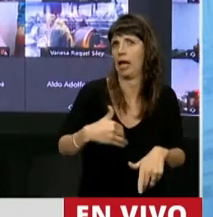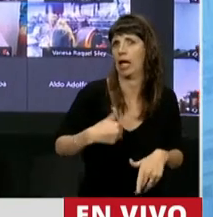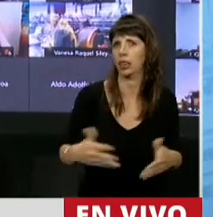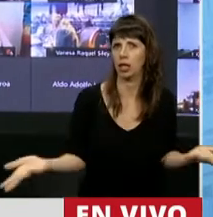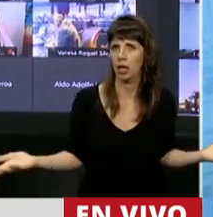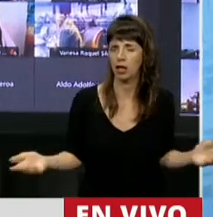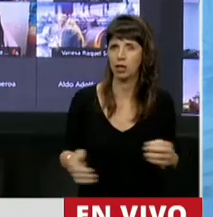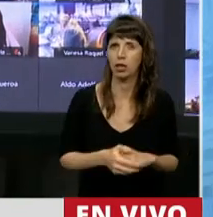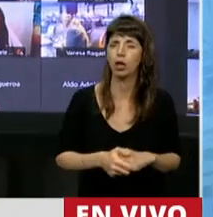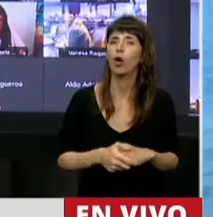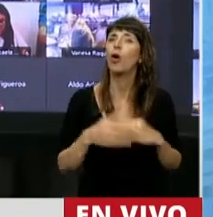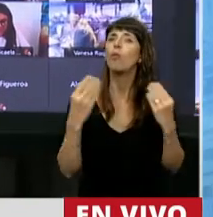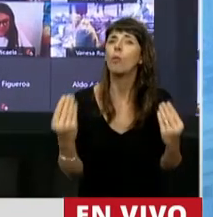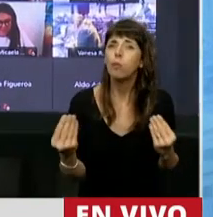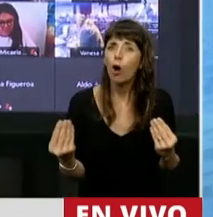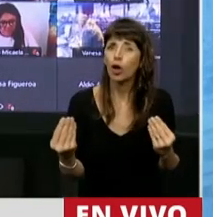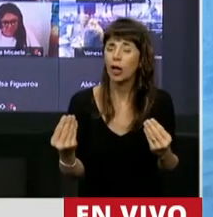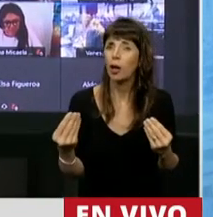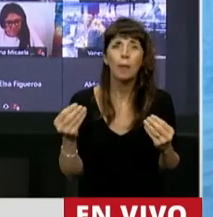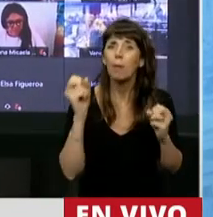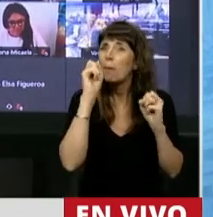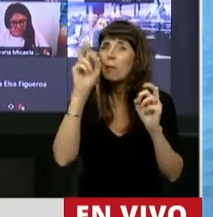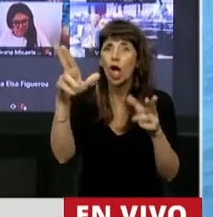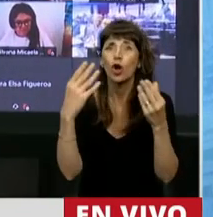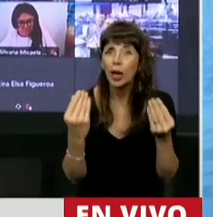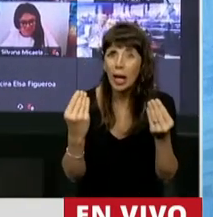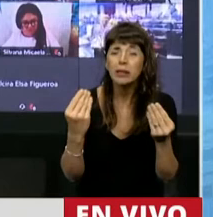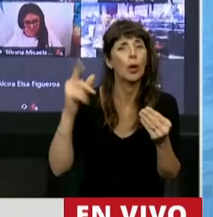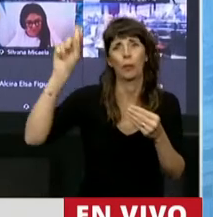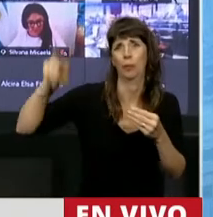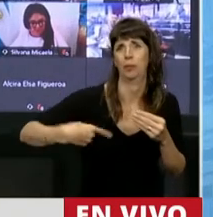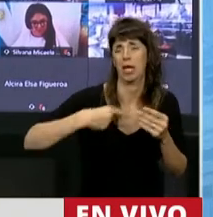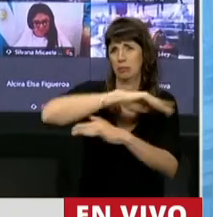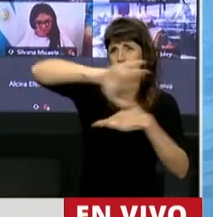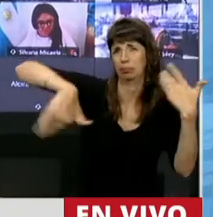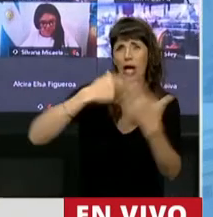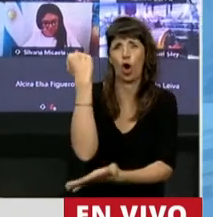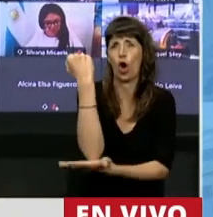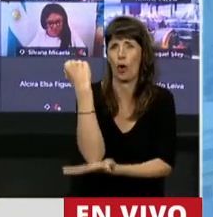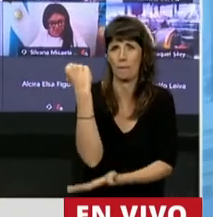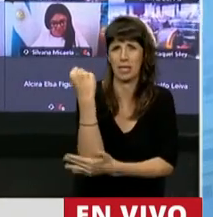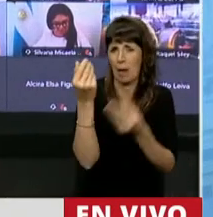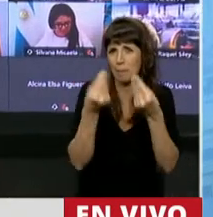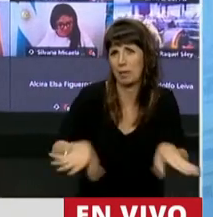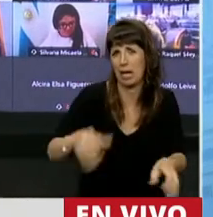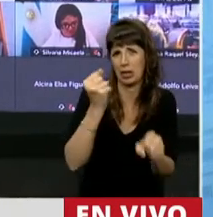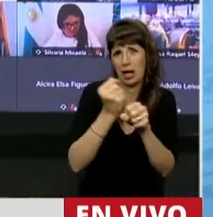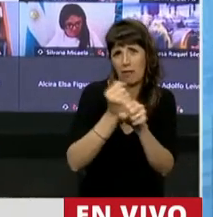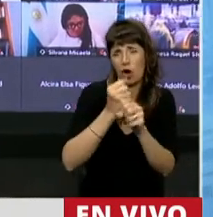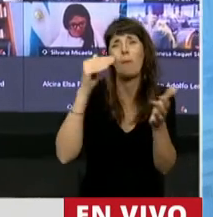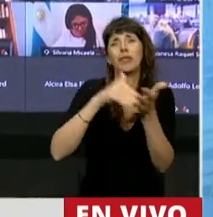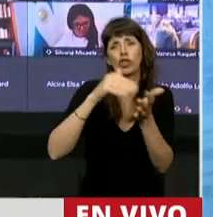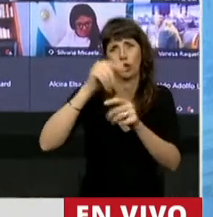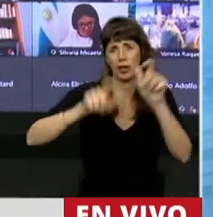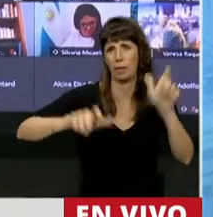realmente la agravamos provocando una crisis financiera que le ha costado el trabajo a millones de argentinos. Lo más grave